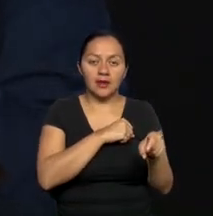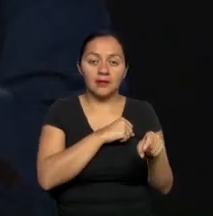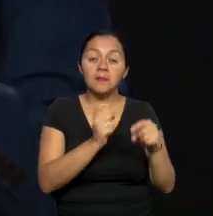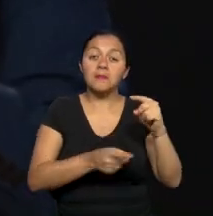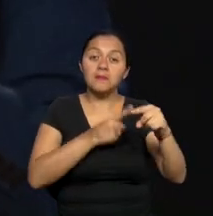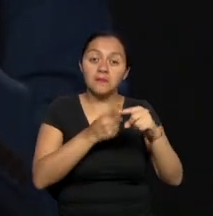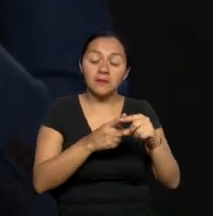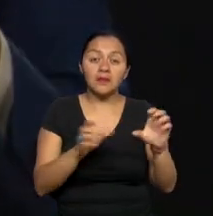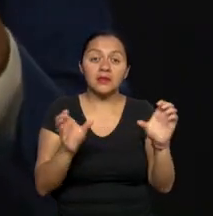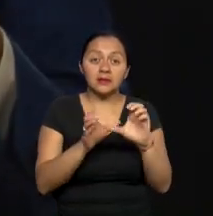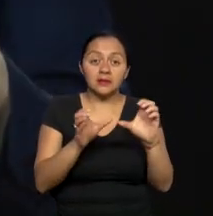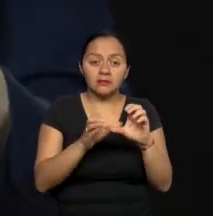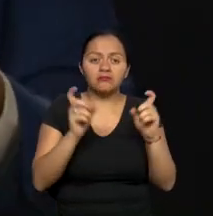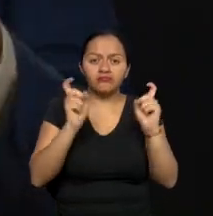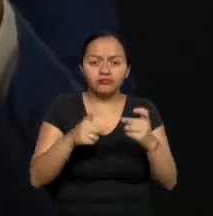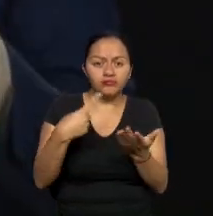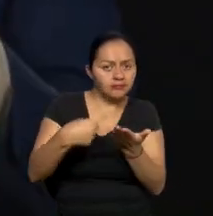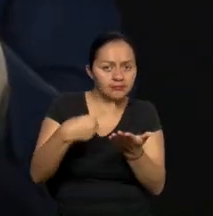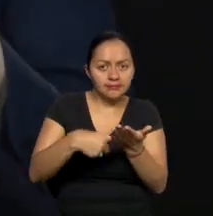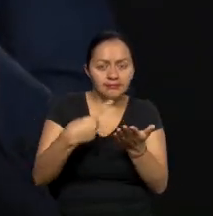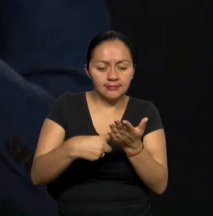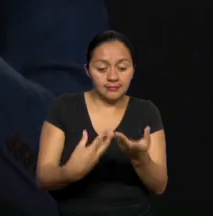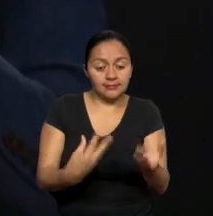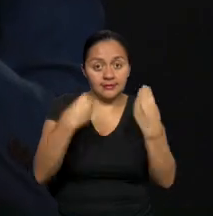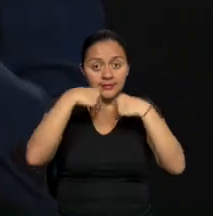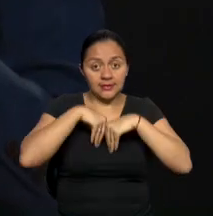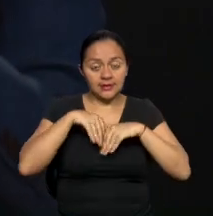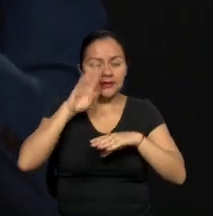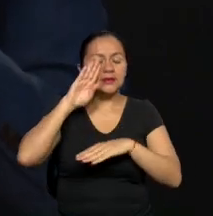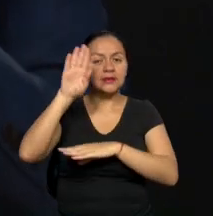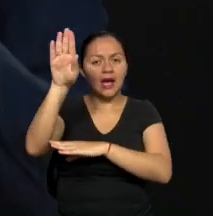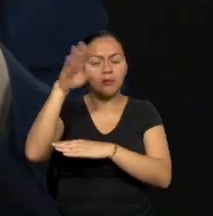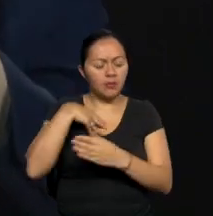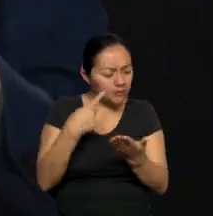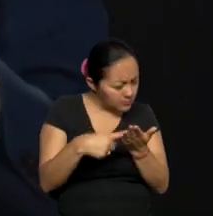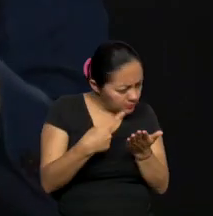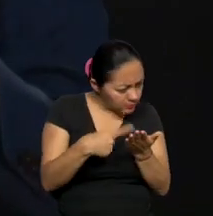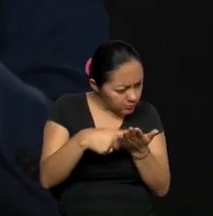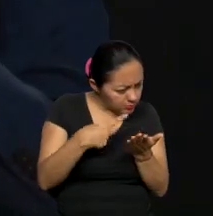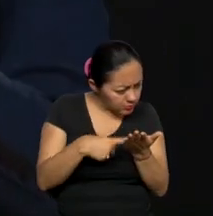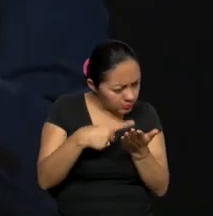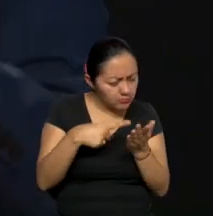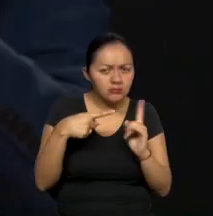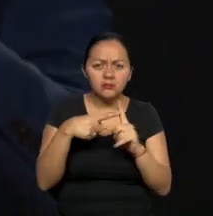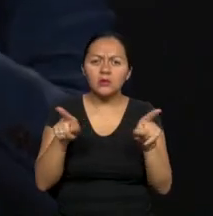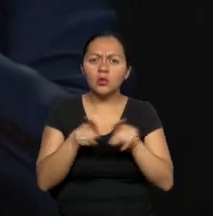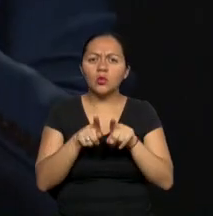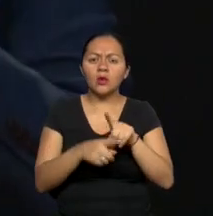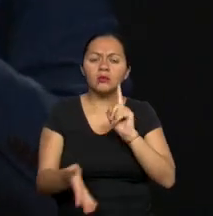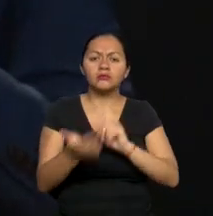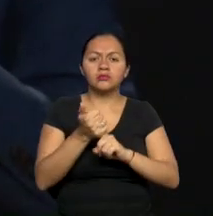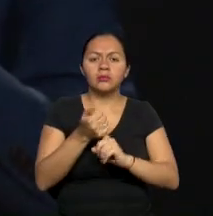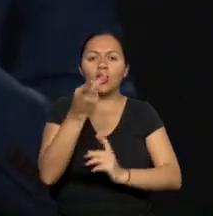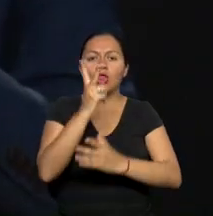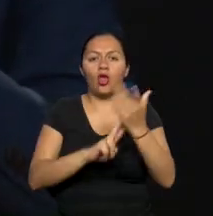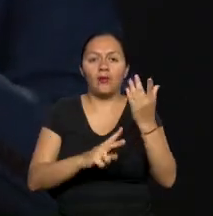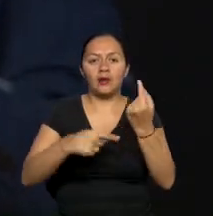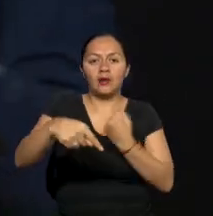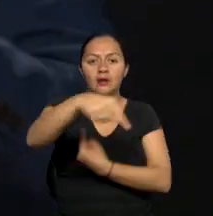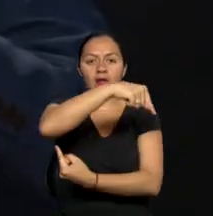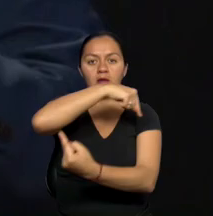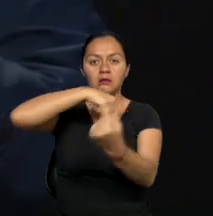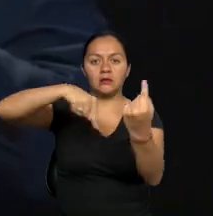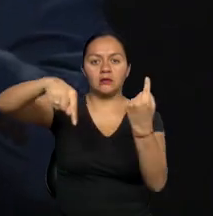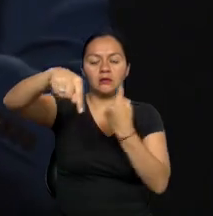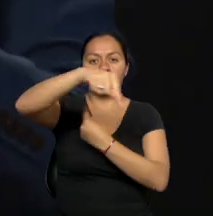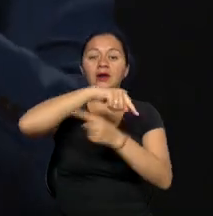certificación la hemos analizado adentro del CECAP que tiene una ganancia en doble vía, que